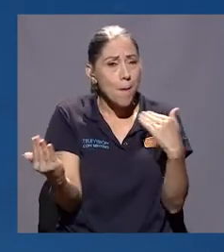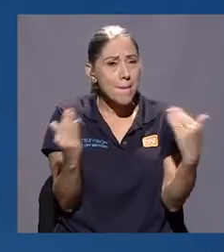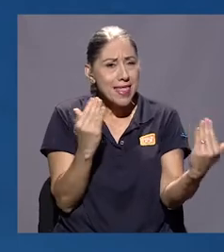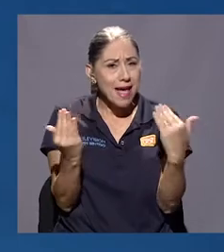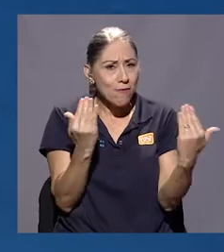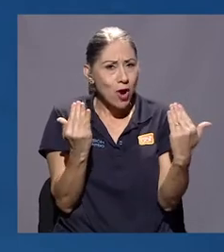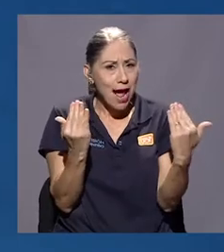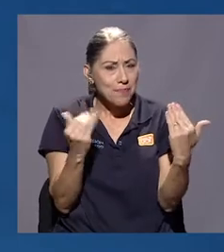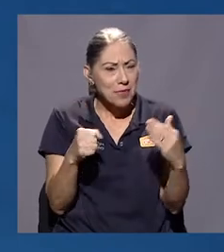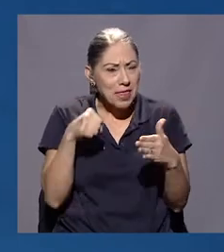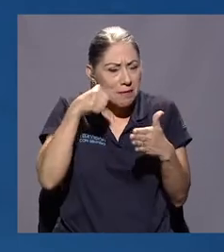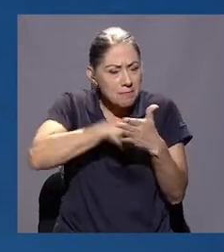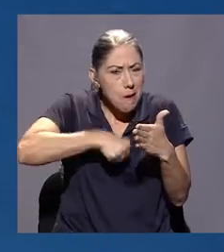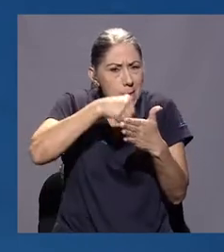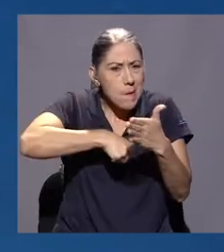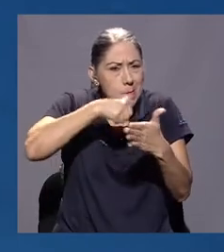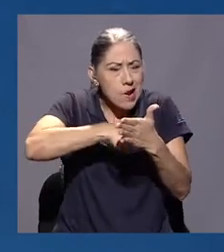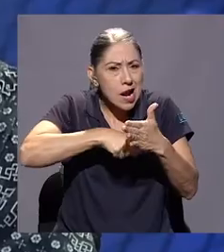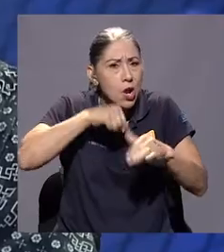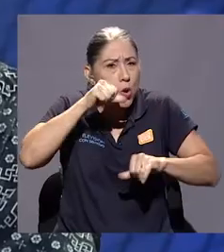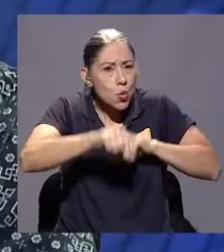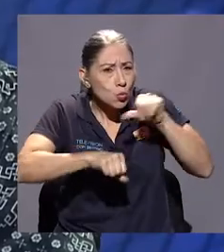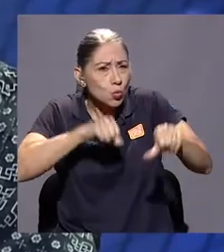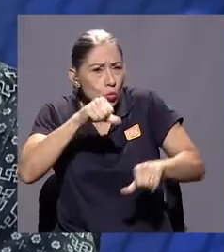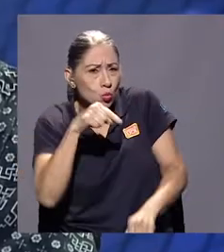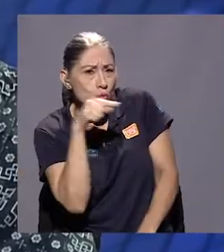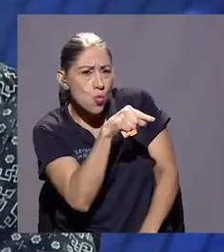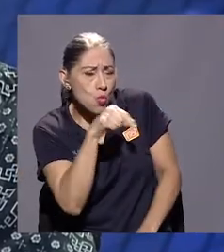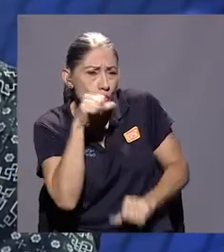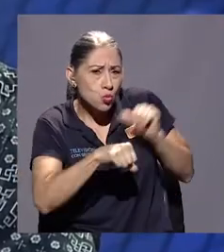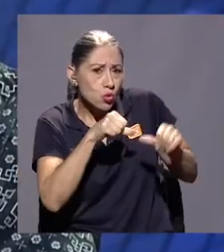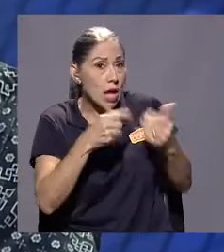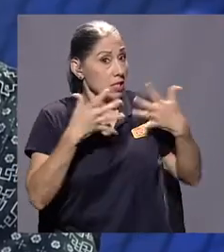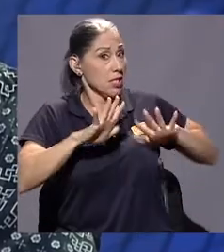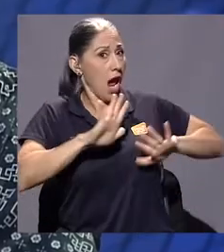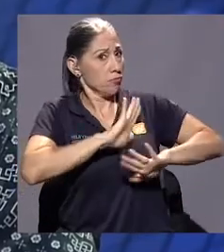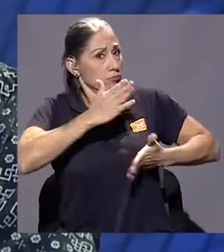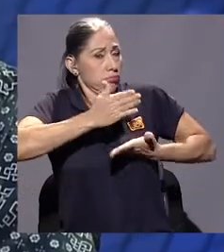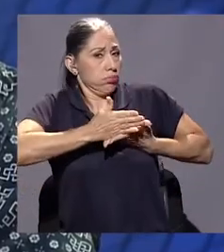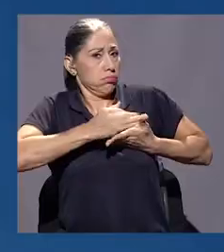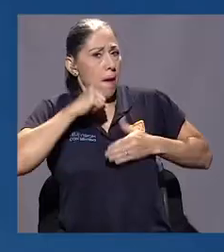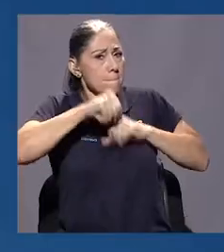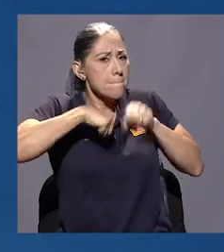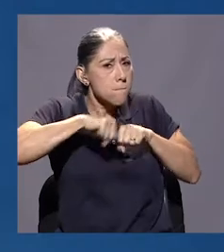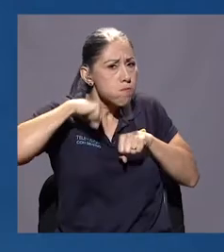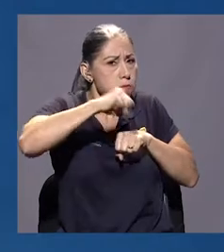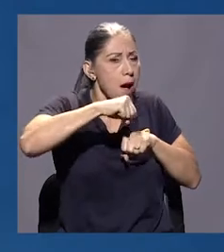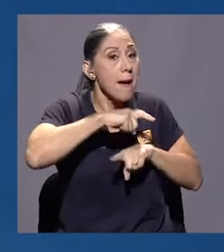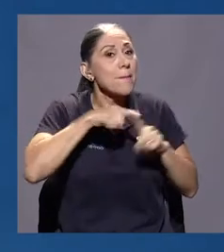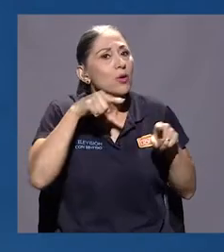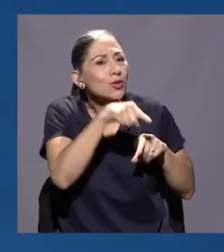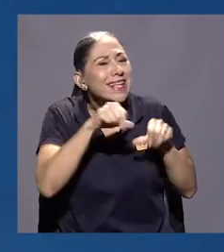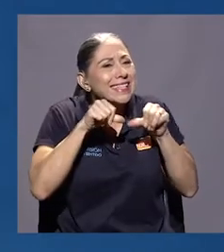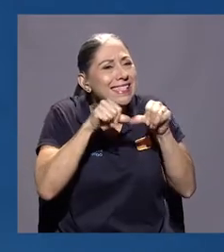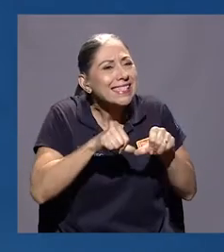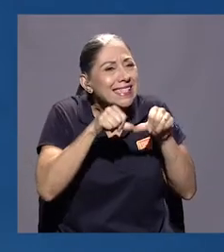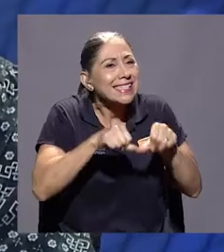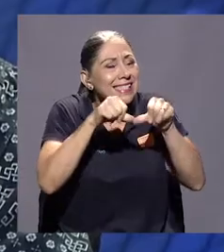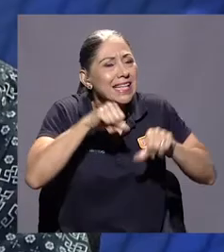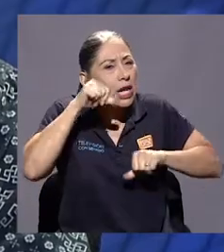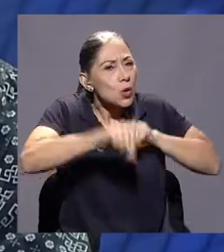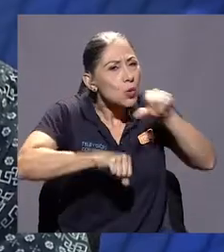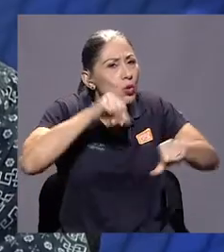la lucha y de que sos un luchador, ¿verdad? Y de cómo ya no haces boxeo, pero sigues luchando por tus sueños. Ok.